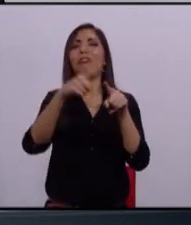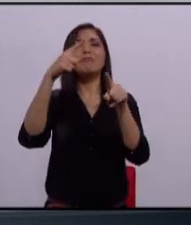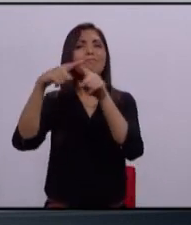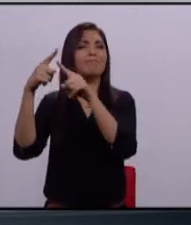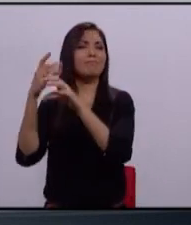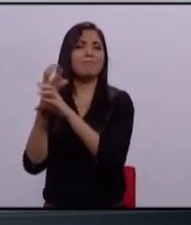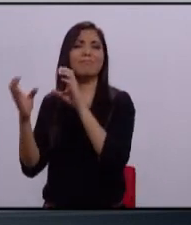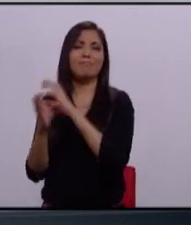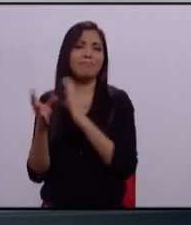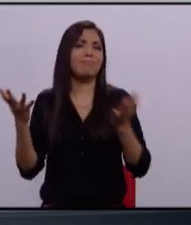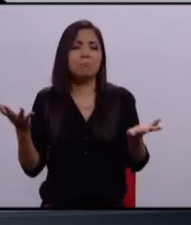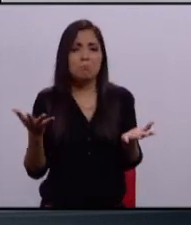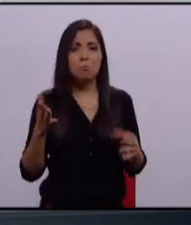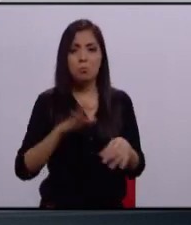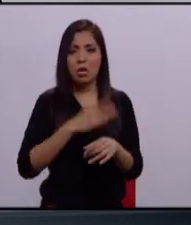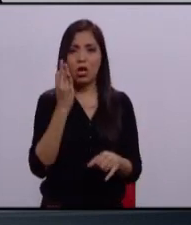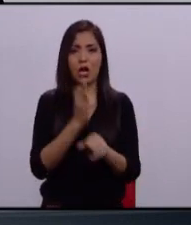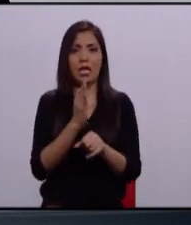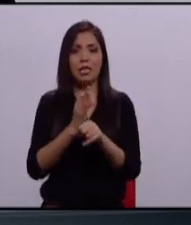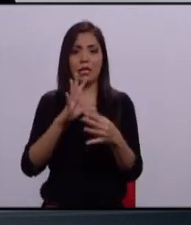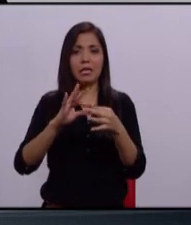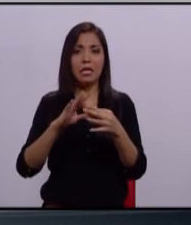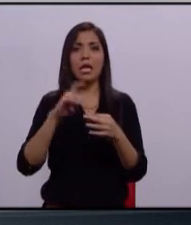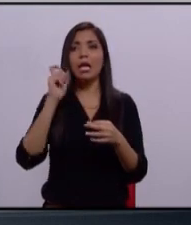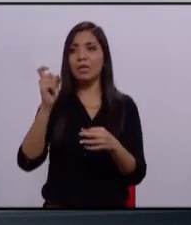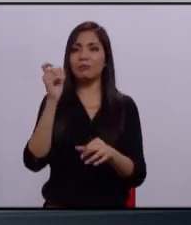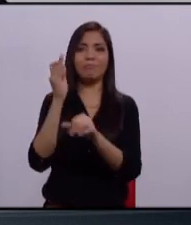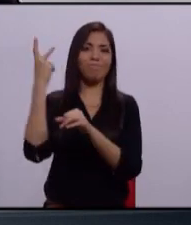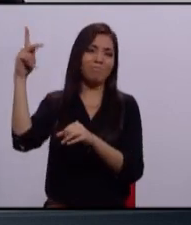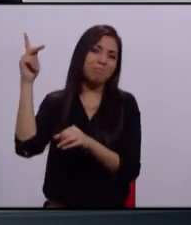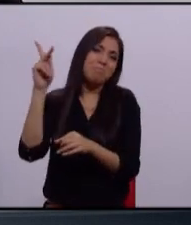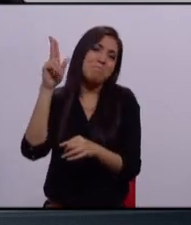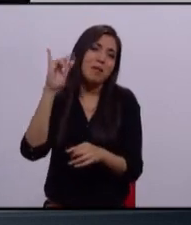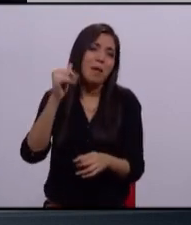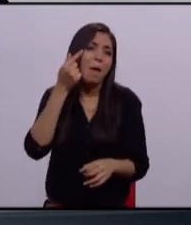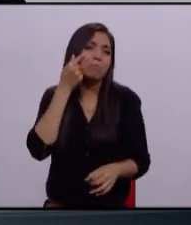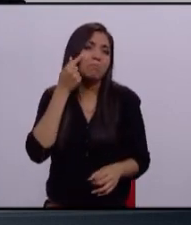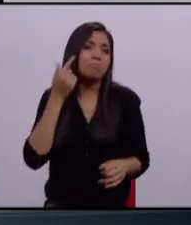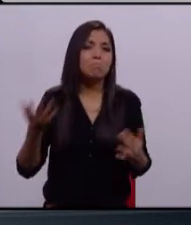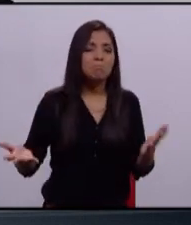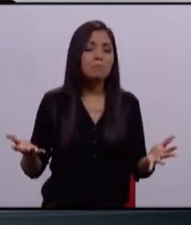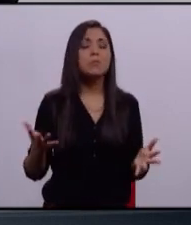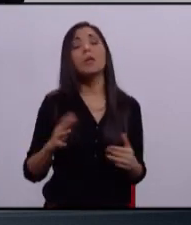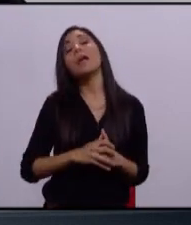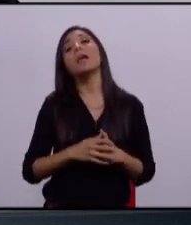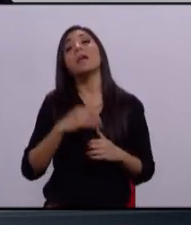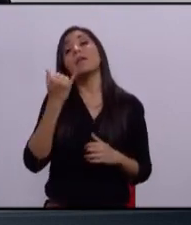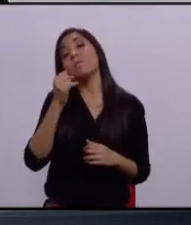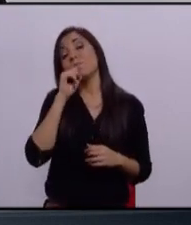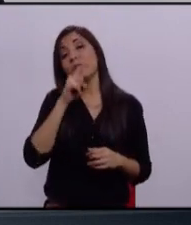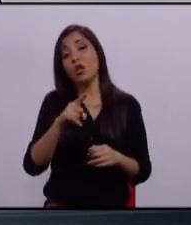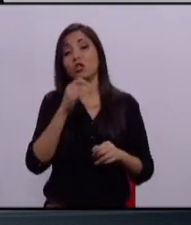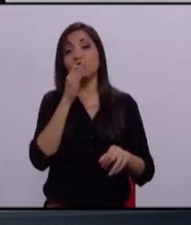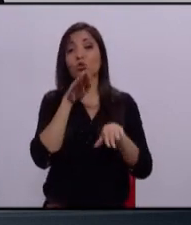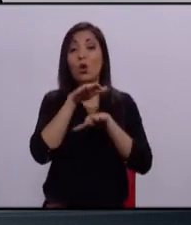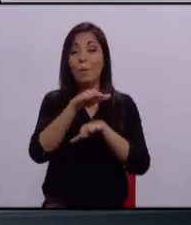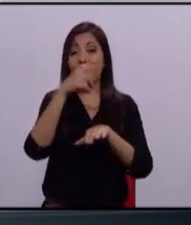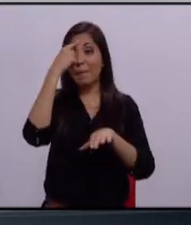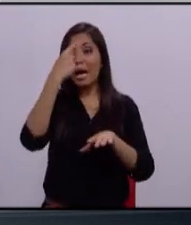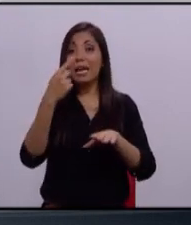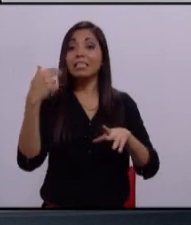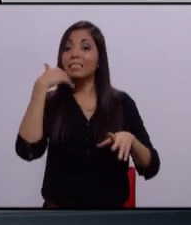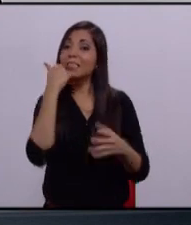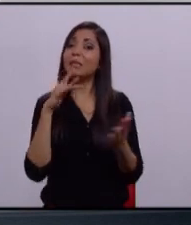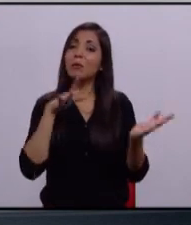pues, están presentes en su partido. En lo que respecta al tema económico de nuestro